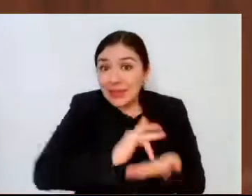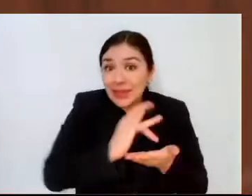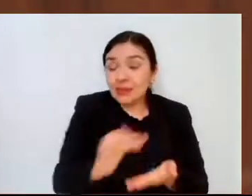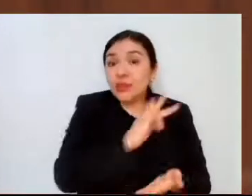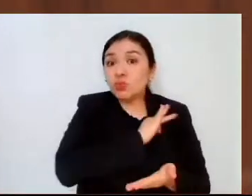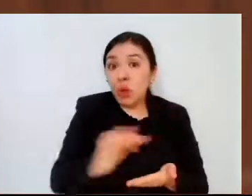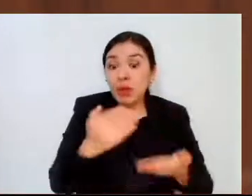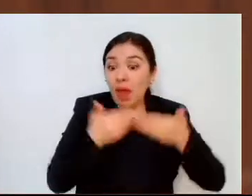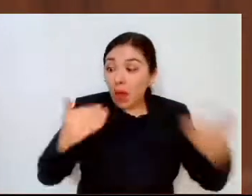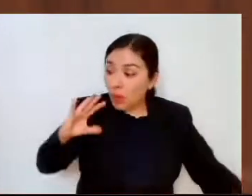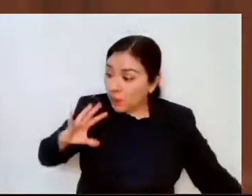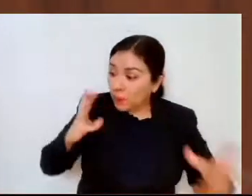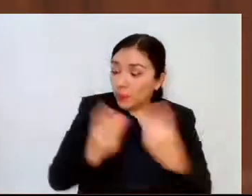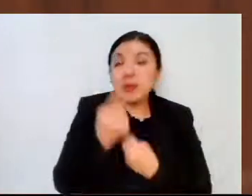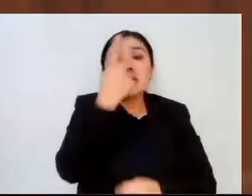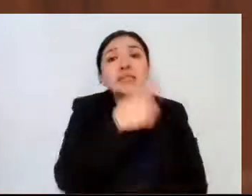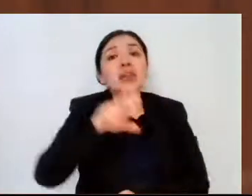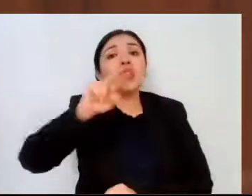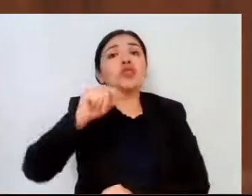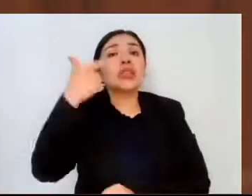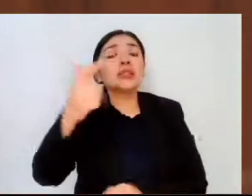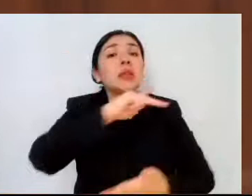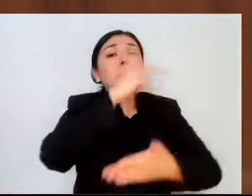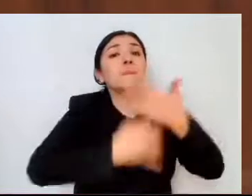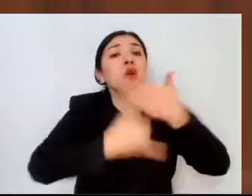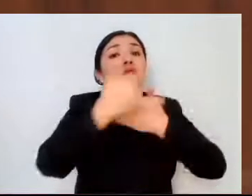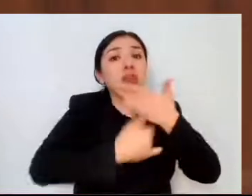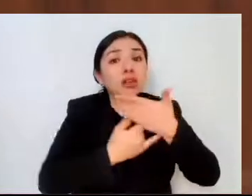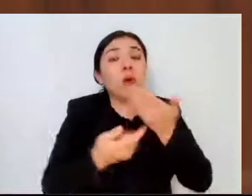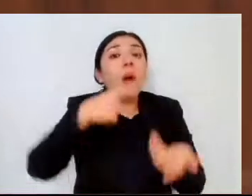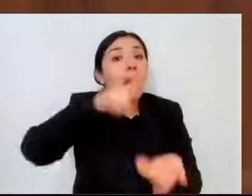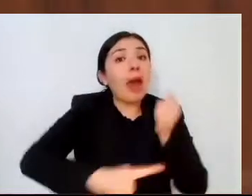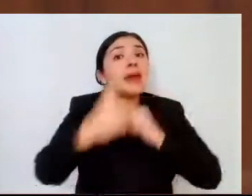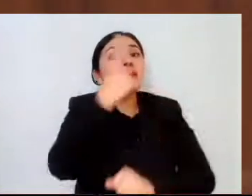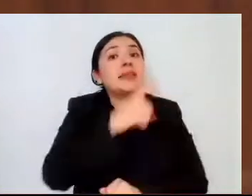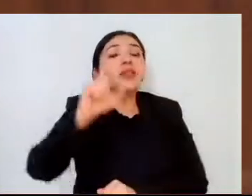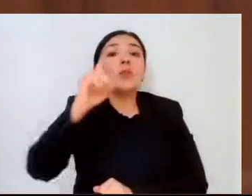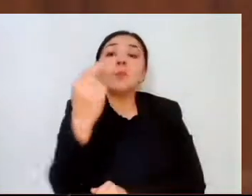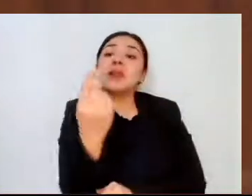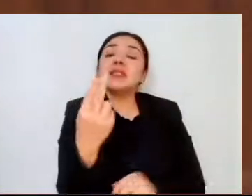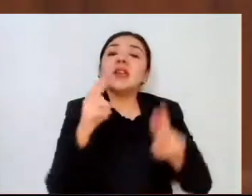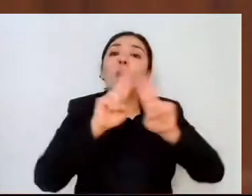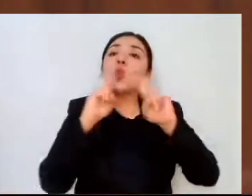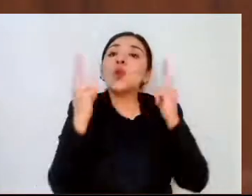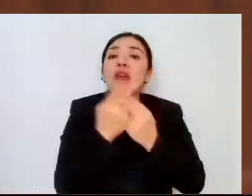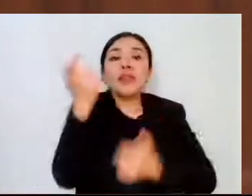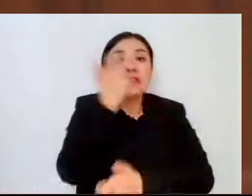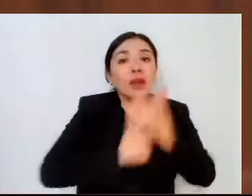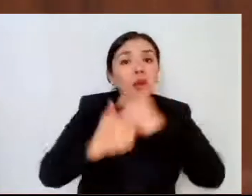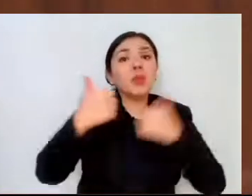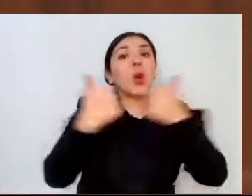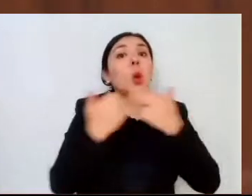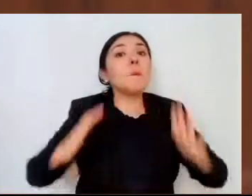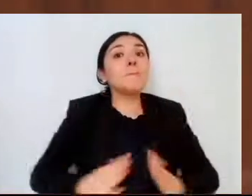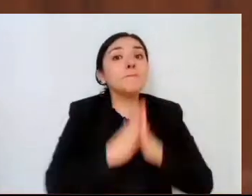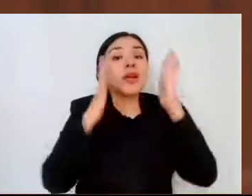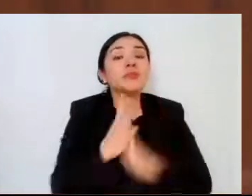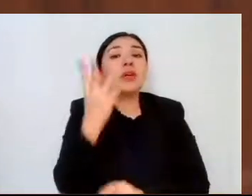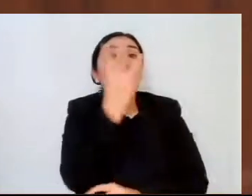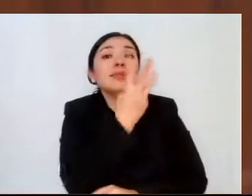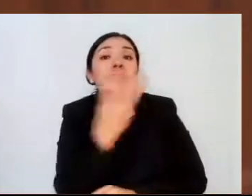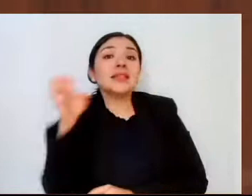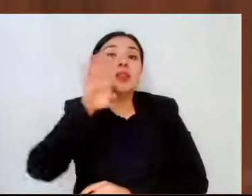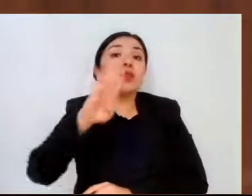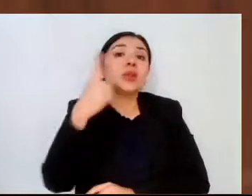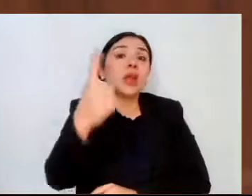fecha 187 proyectos en 125 unidades económicas con la participación de 391